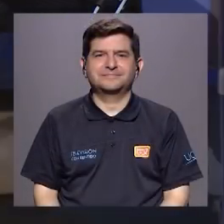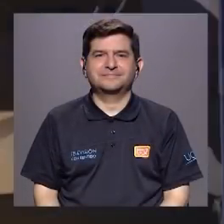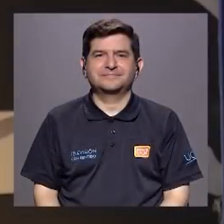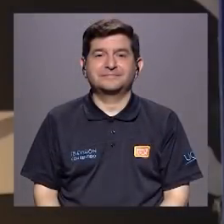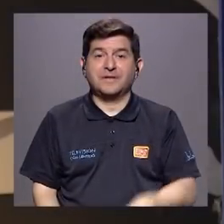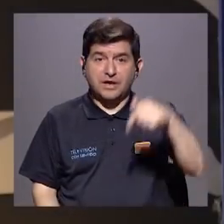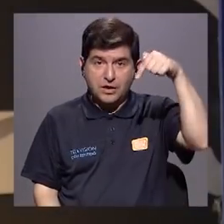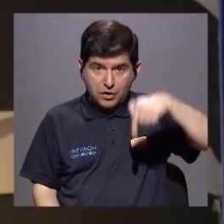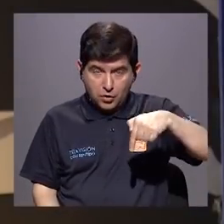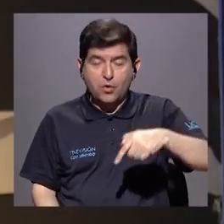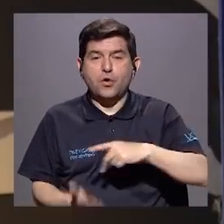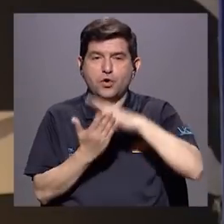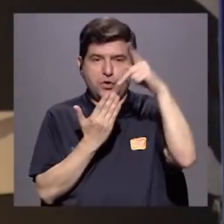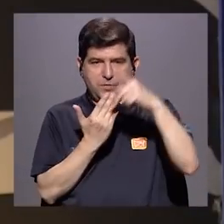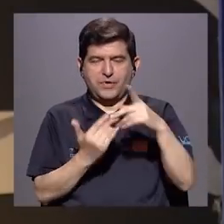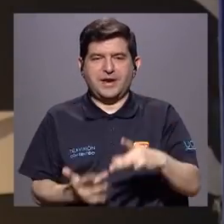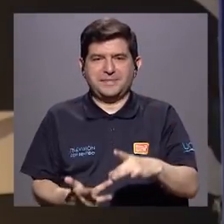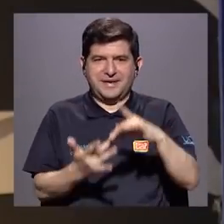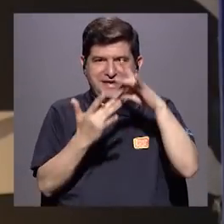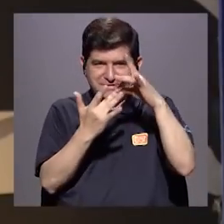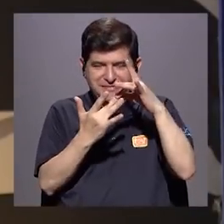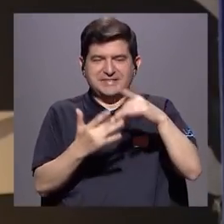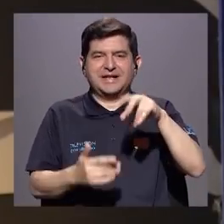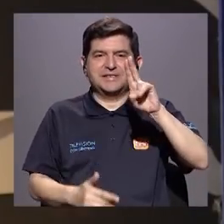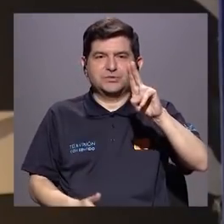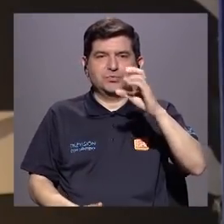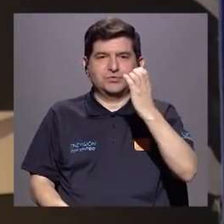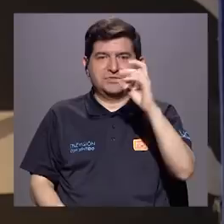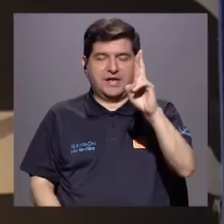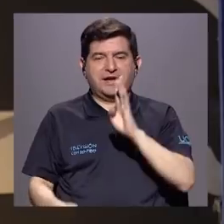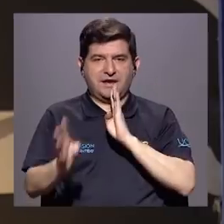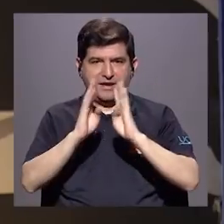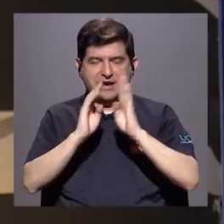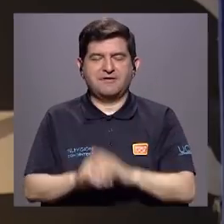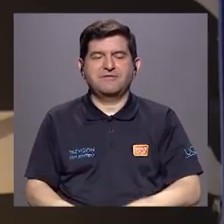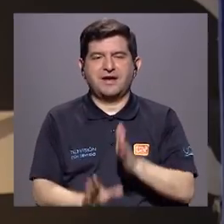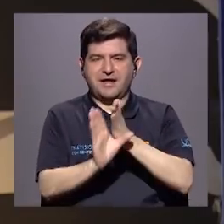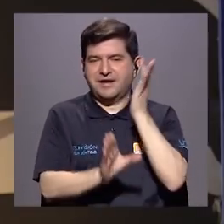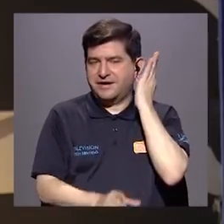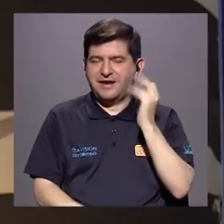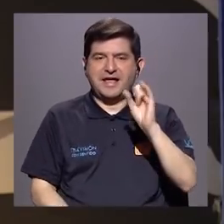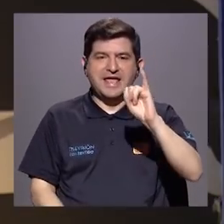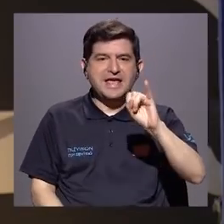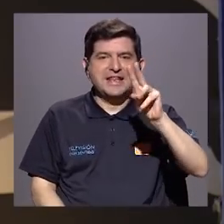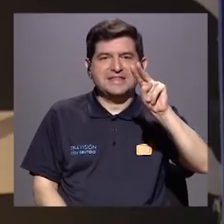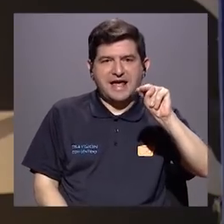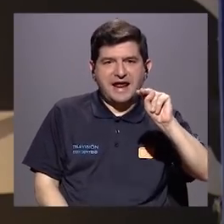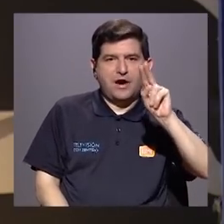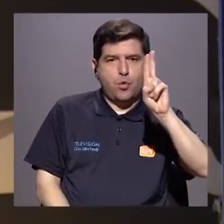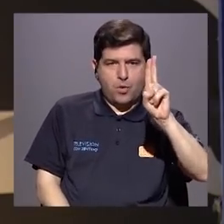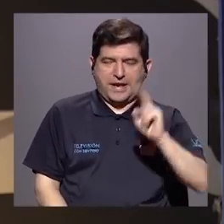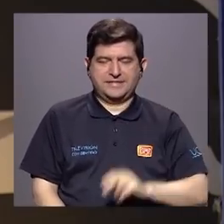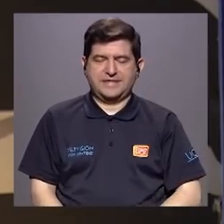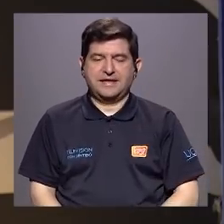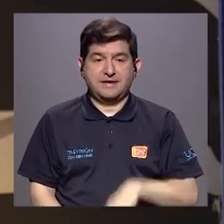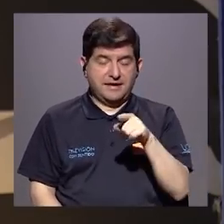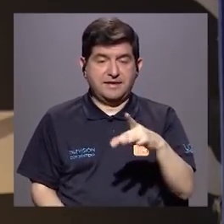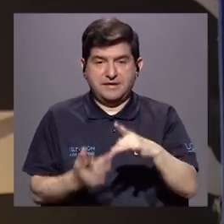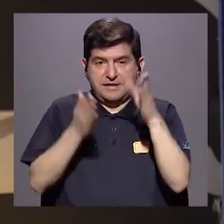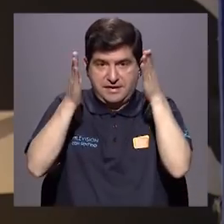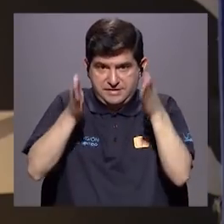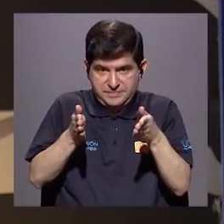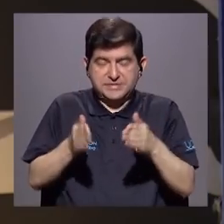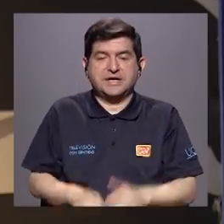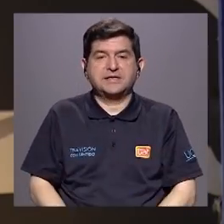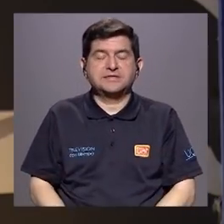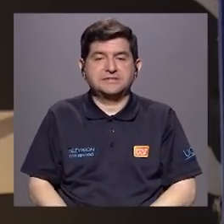Hoy estamos en el programa Especiales UCR, conversando con la psicóloga Ingrid Naranjo Ugarte, quien es